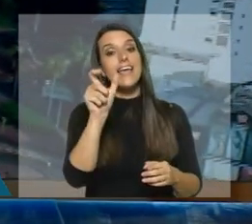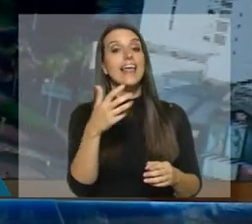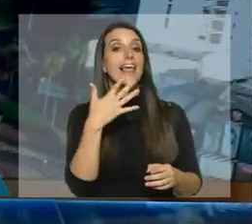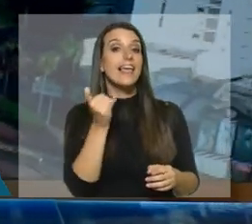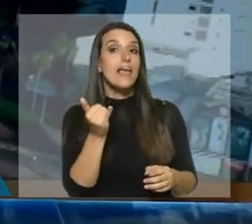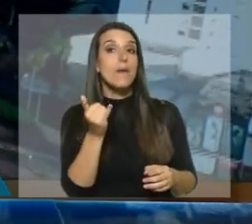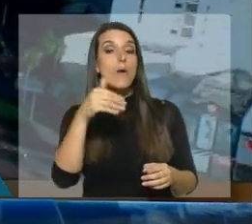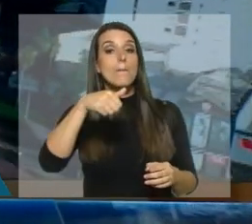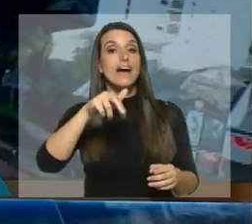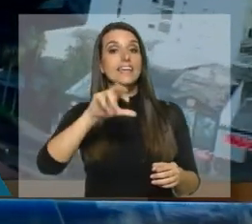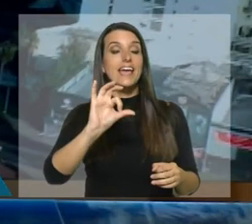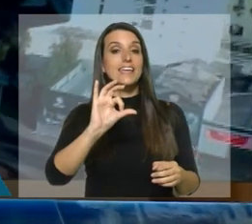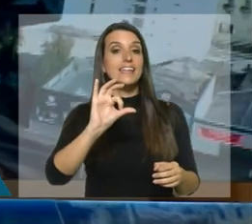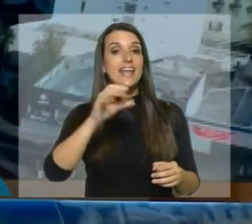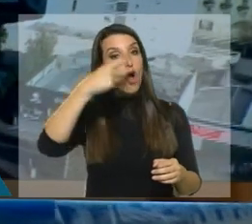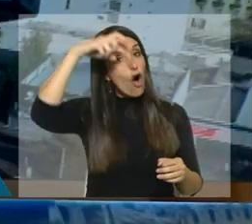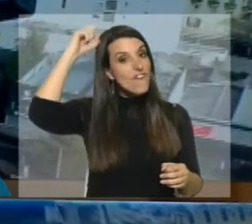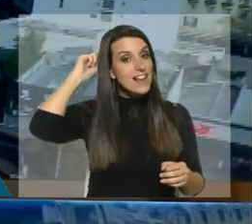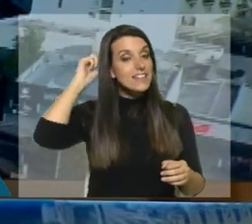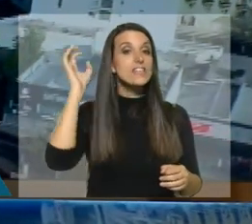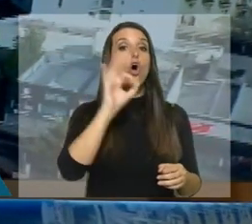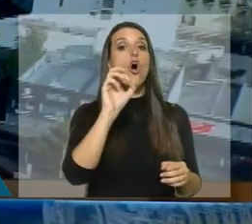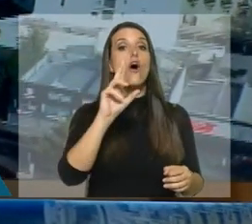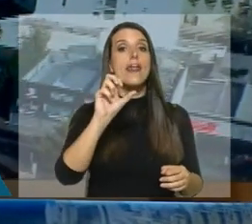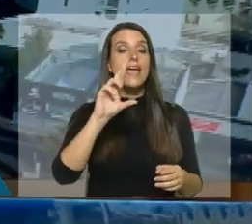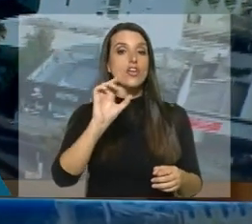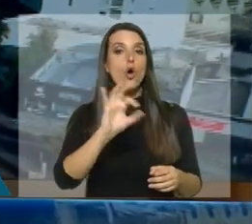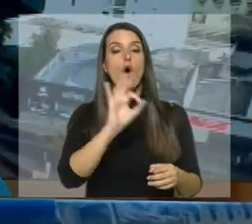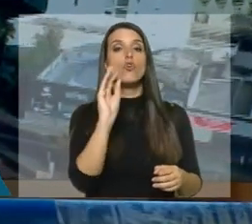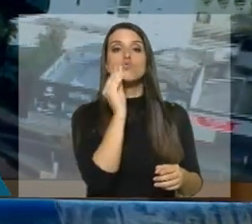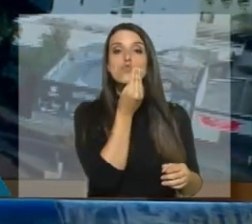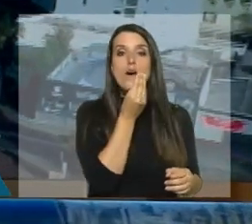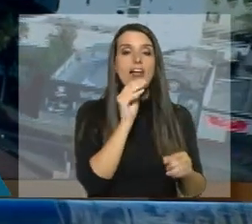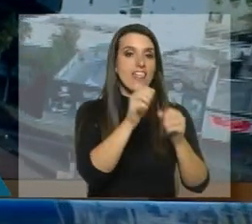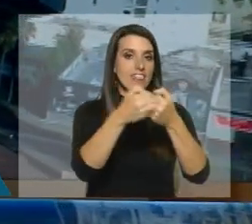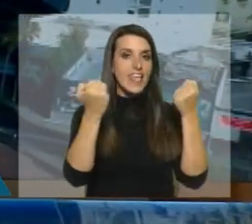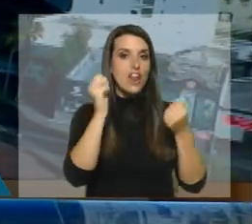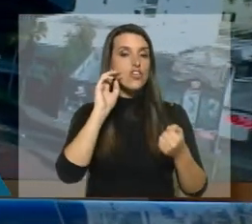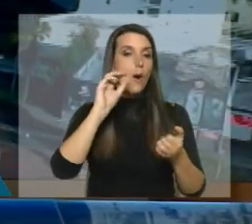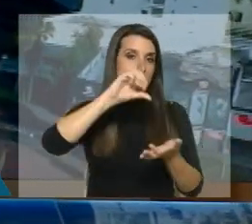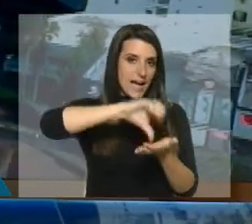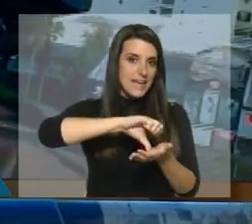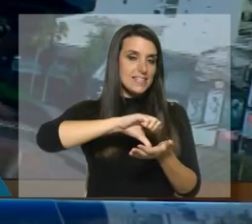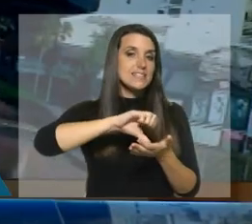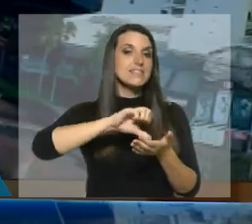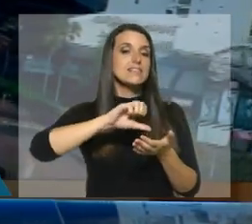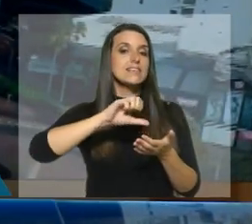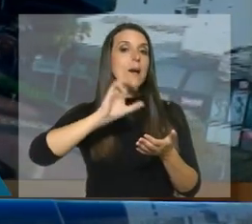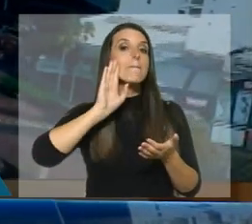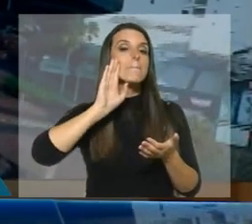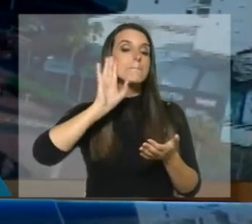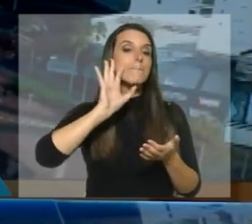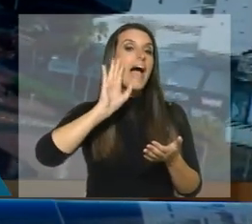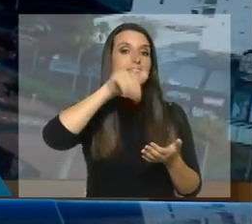ejemplo, a María Inés Obaldía, a Natalia Oreiro, a Luis Suárez, al diario El País y de alguna manera también a nuestro